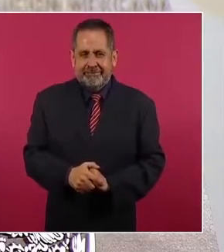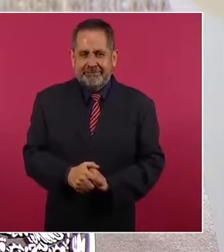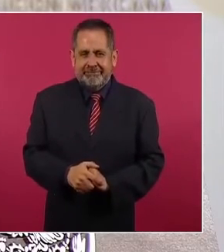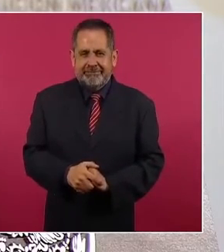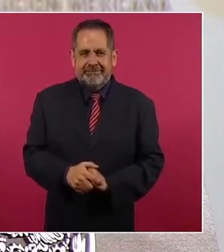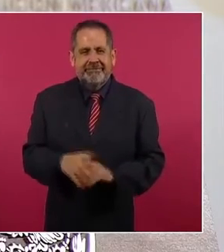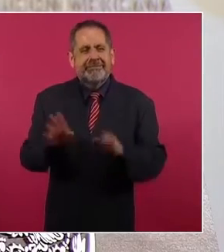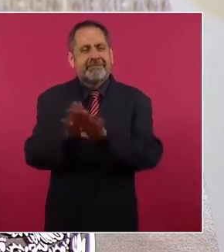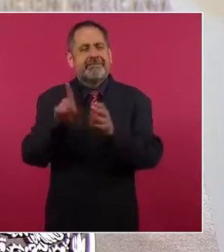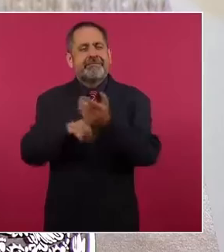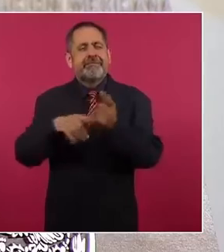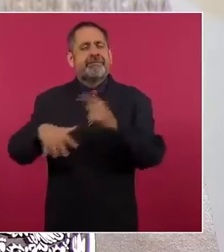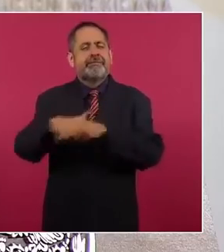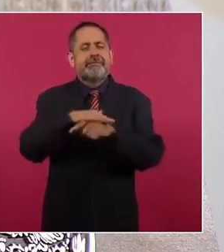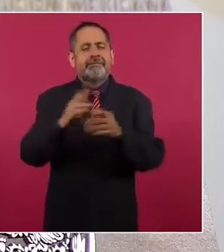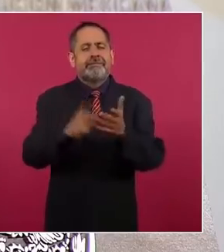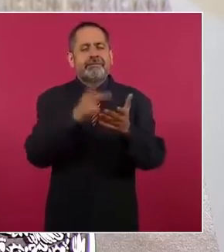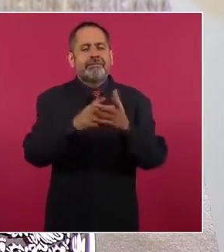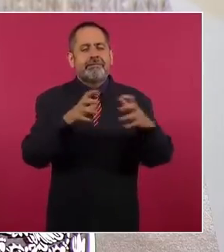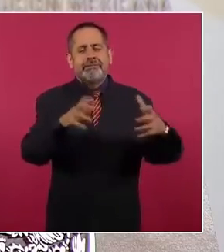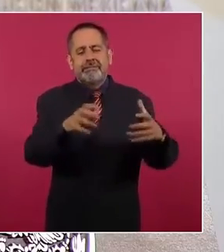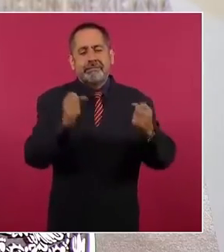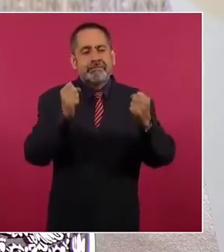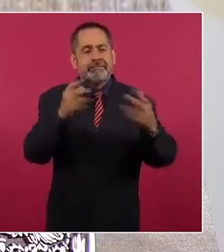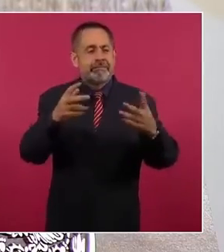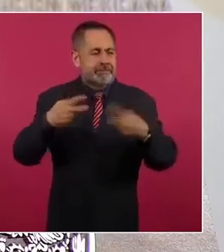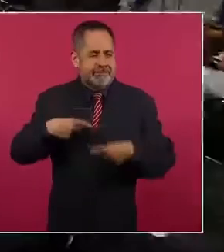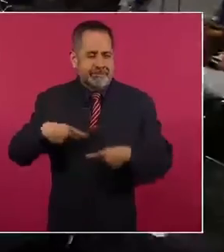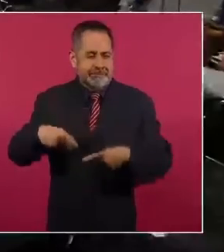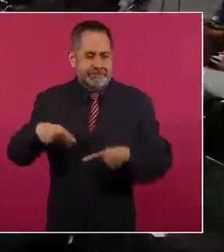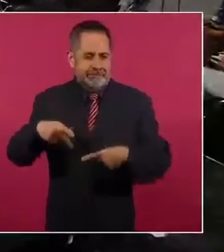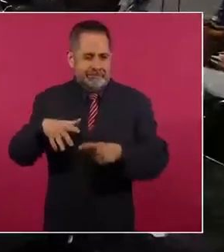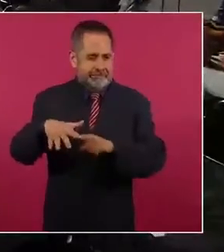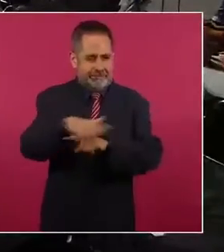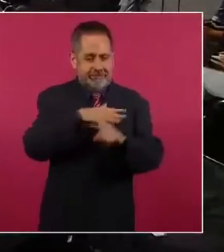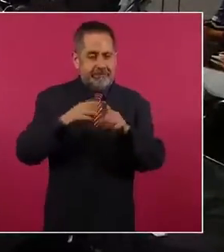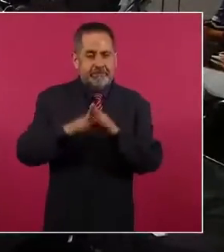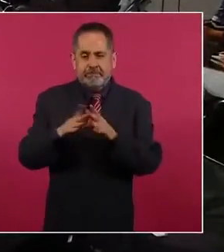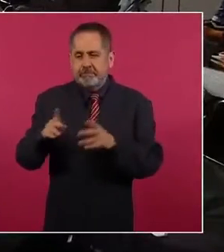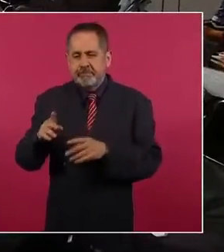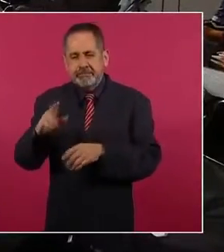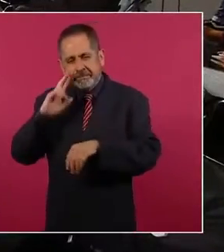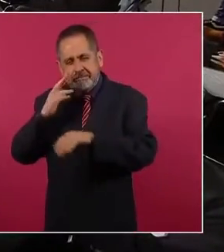Muchas veces, veces, sólo para cumplir con el expediente.